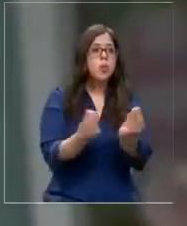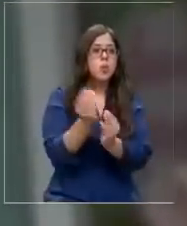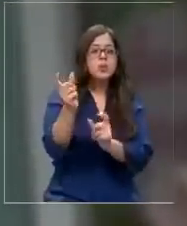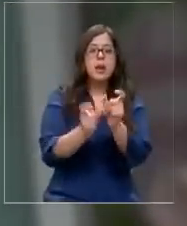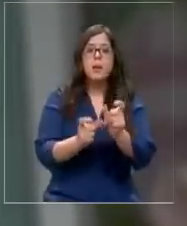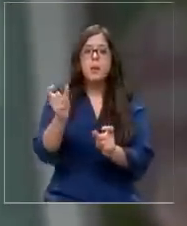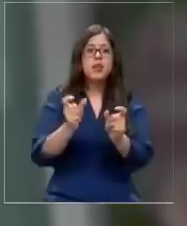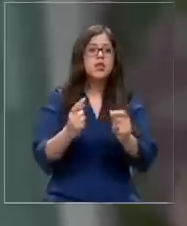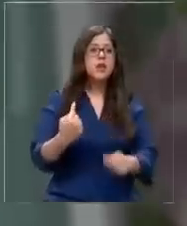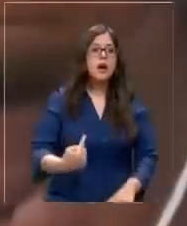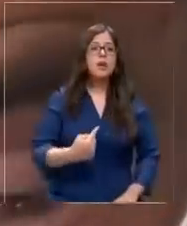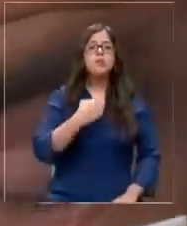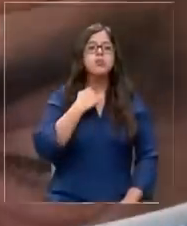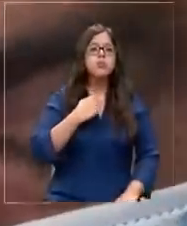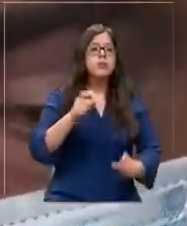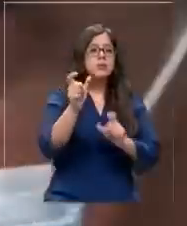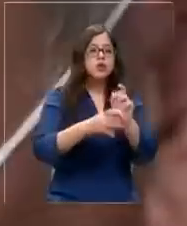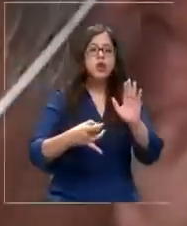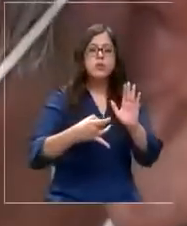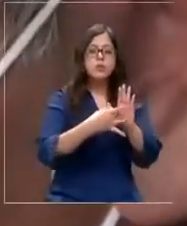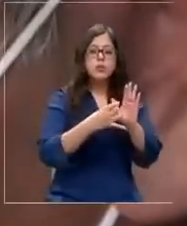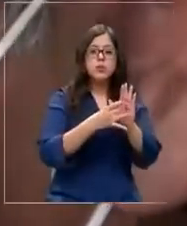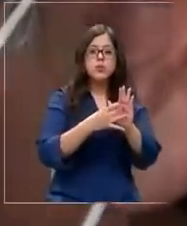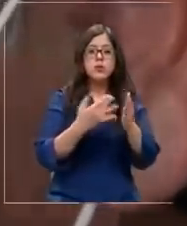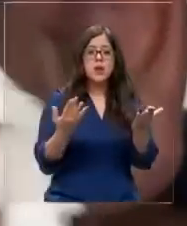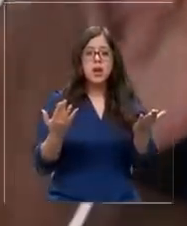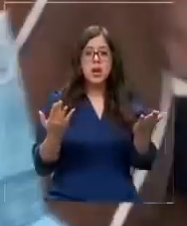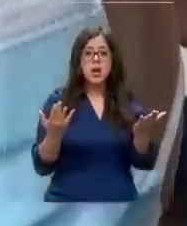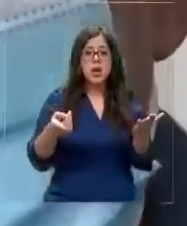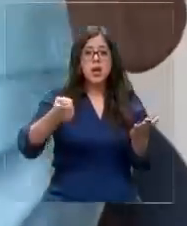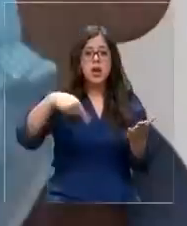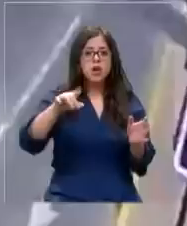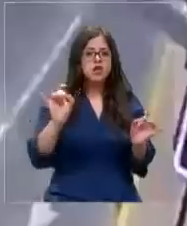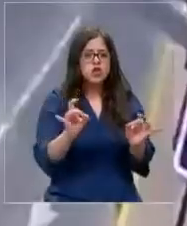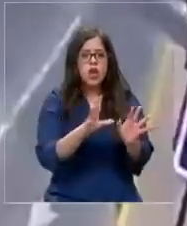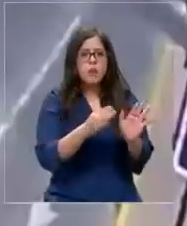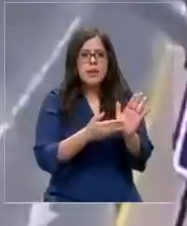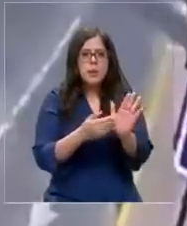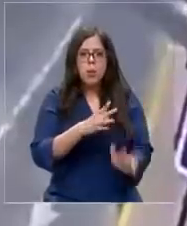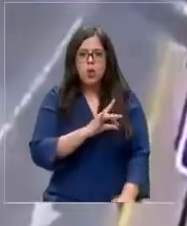personas han sido víctimas de delincuentes que a su paso solo dejan dolor.